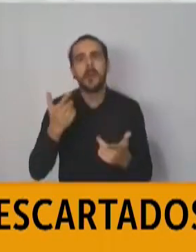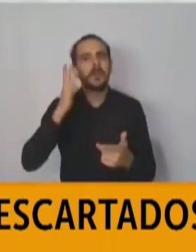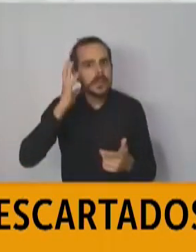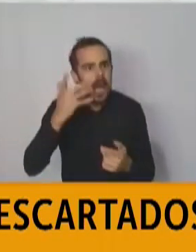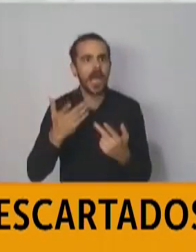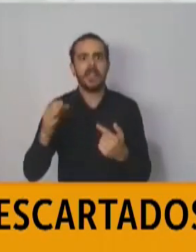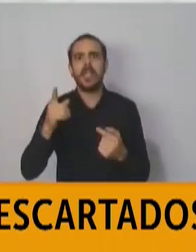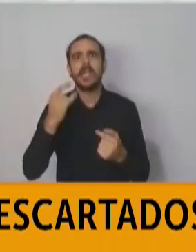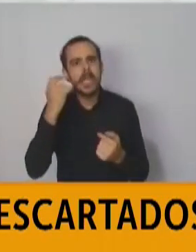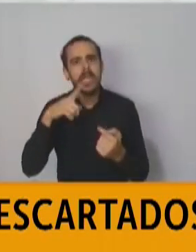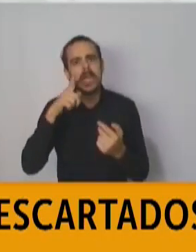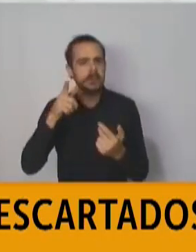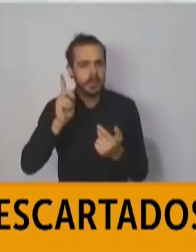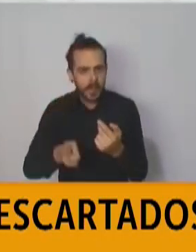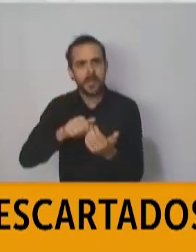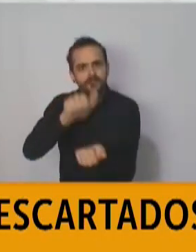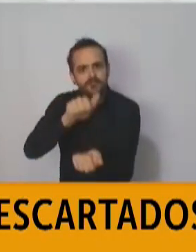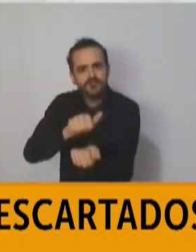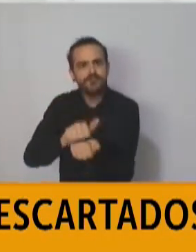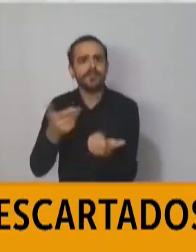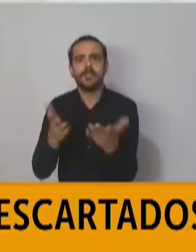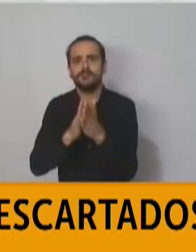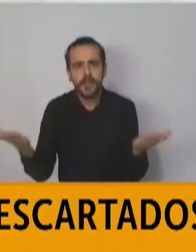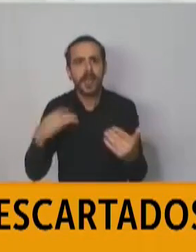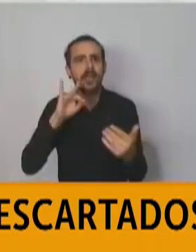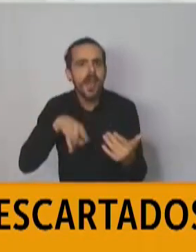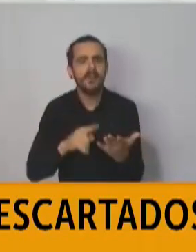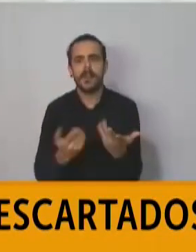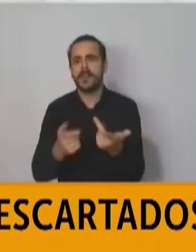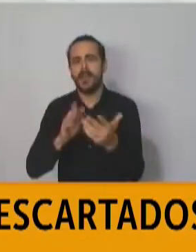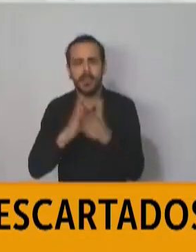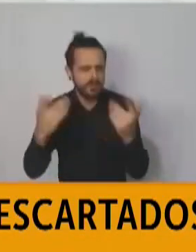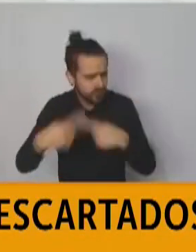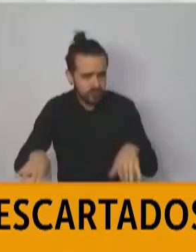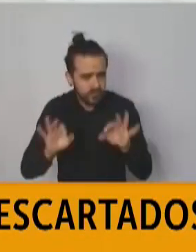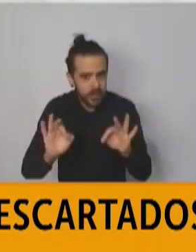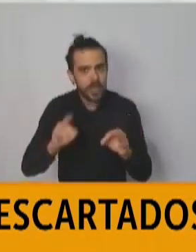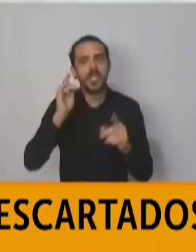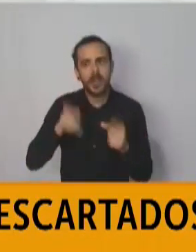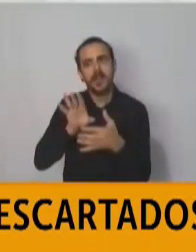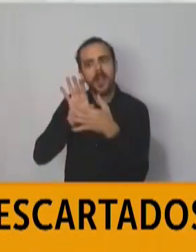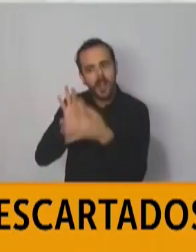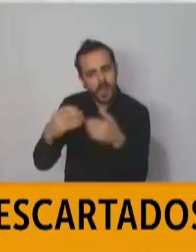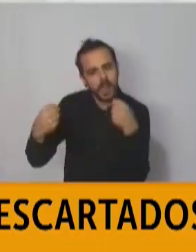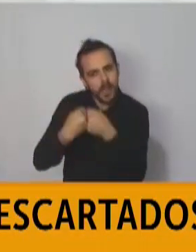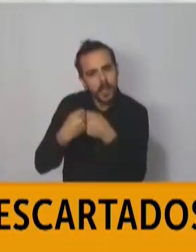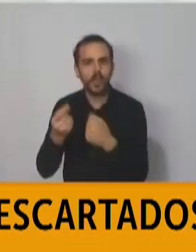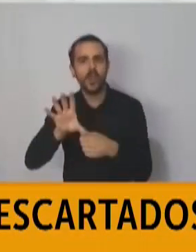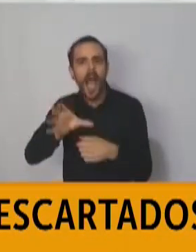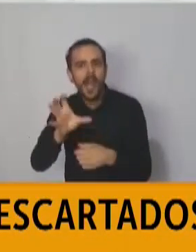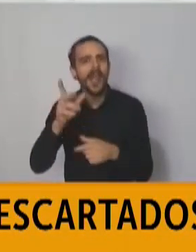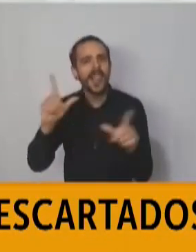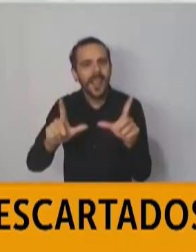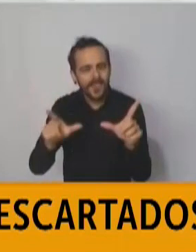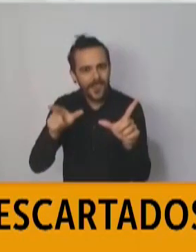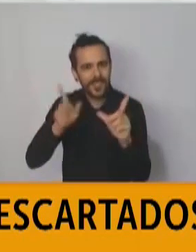en los medios gráficos de nuestra provincia y contenidos televisivos a través de convenios que estamos por realizar